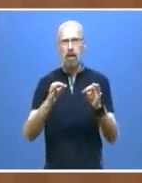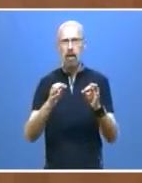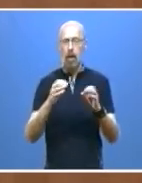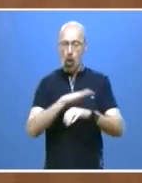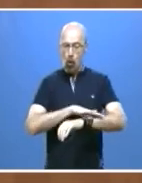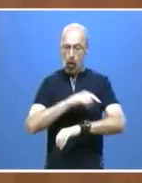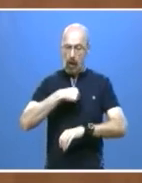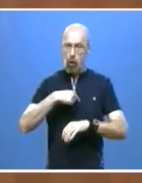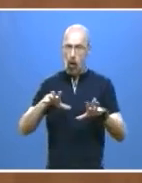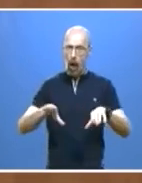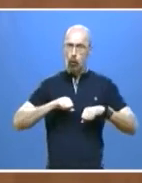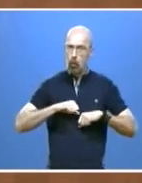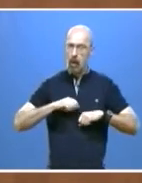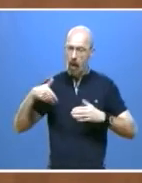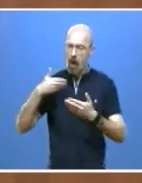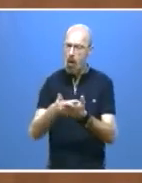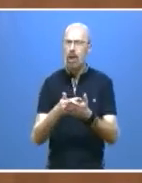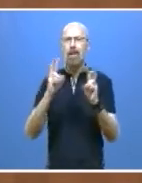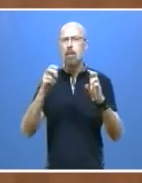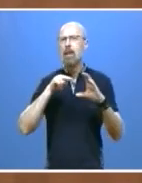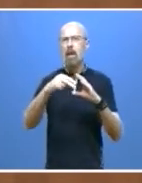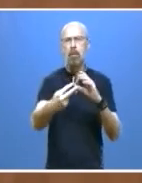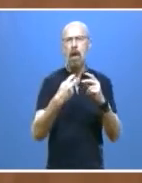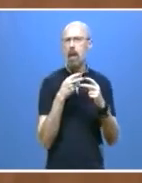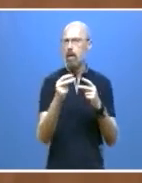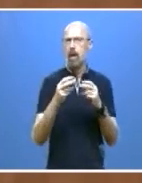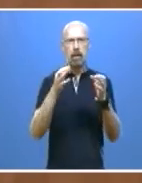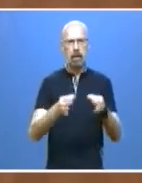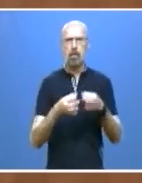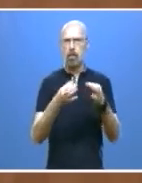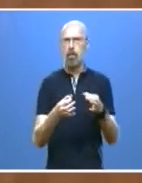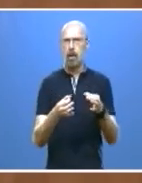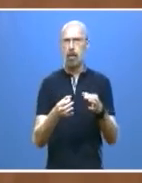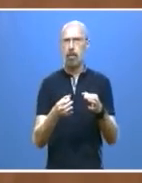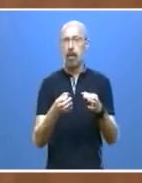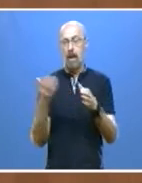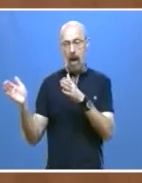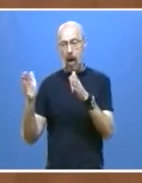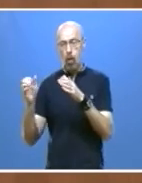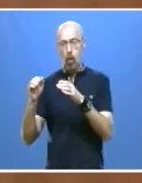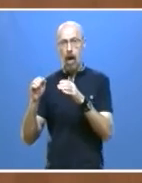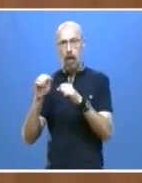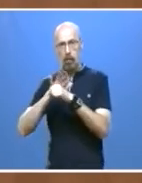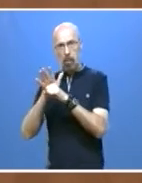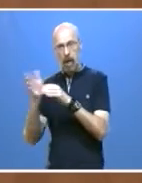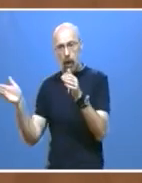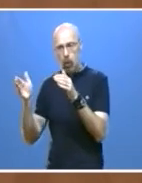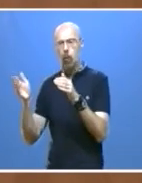desde sus inicios, que ha practicado ampliamente, como ya señalé, al hablar de la pandemia y que va a seguir ejerciendo